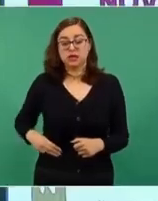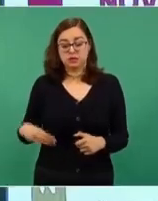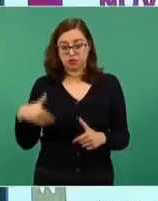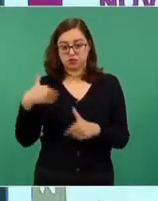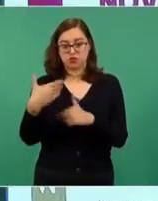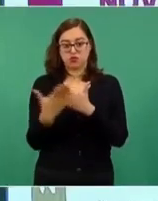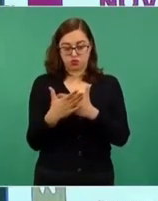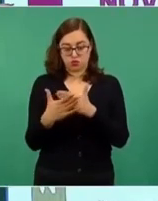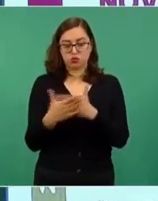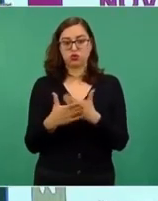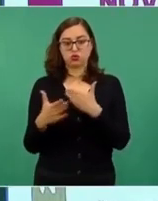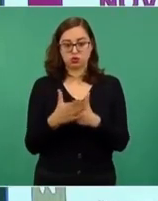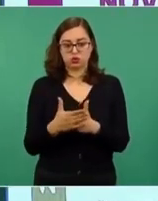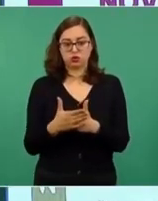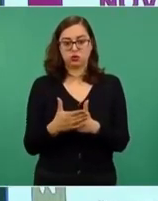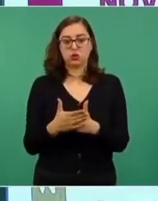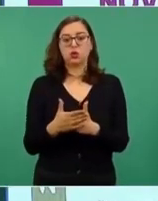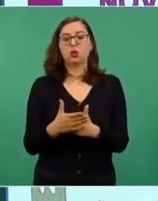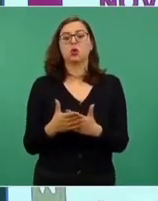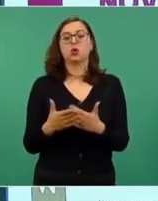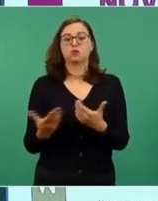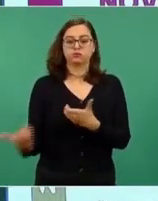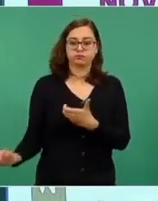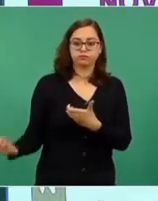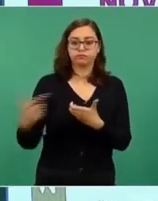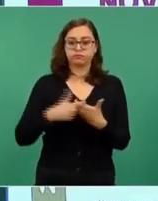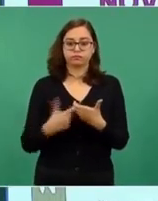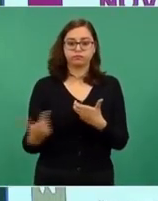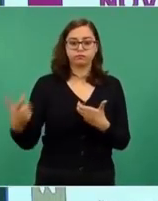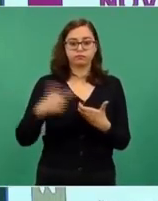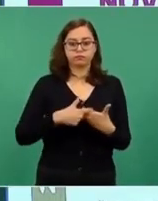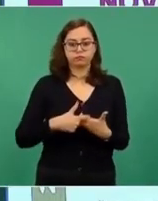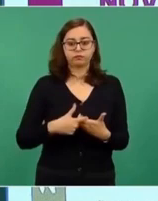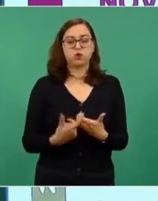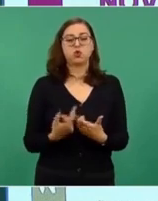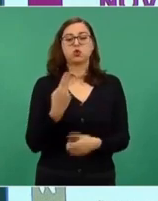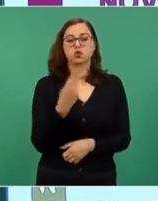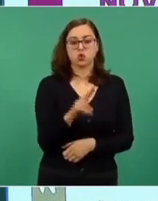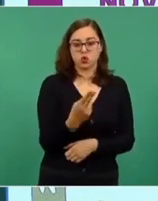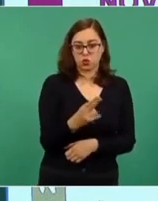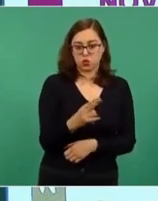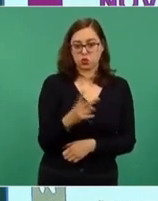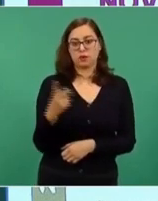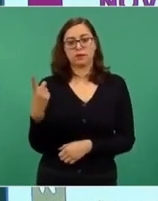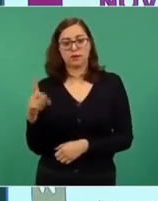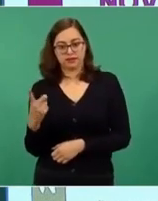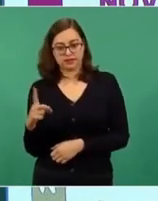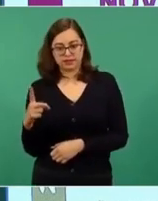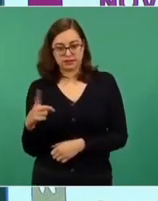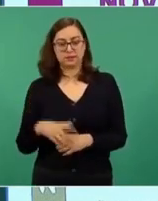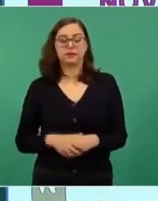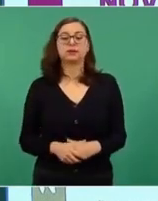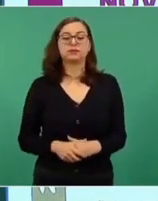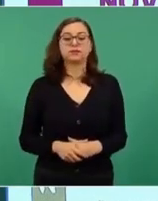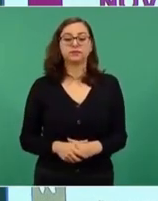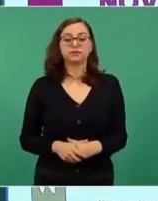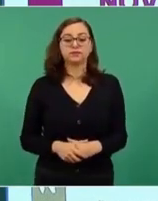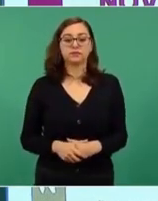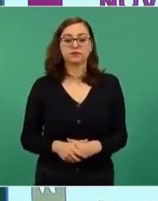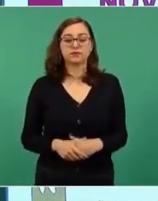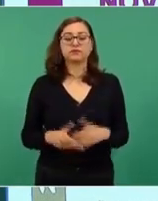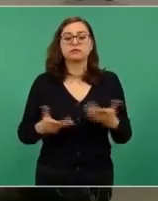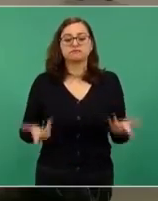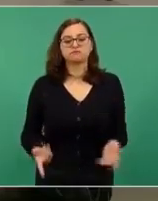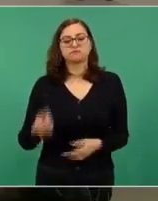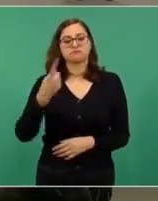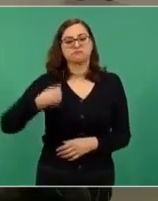todavía trabajando la incorporación para el mes de noviembre y diciembre. De tal manera que